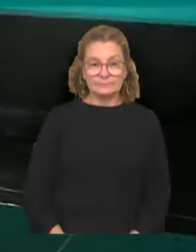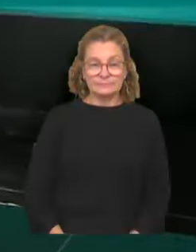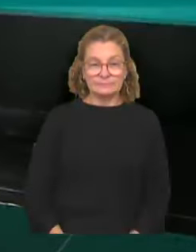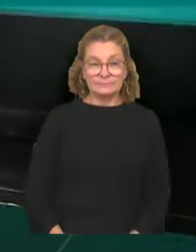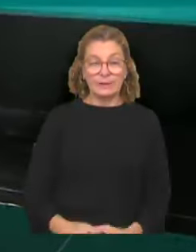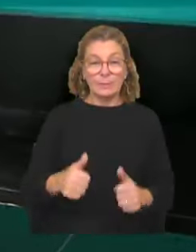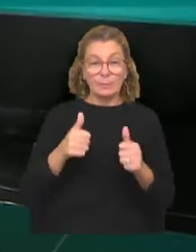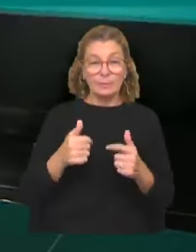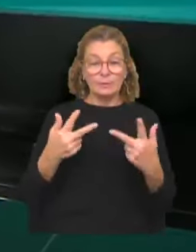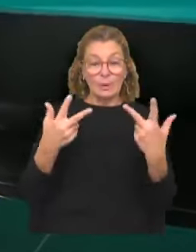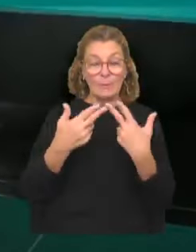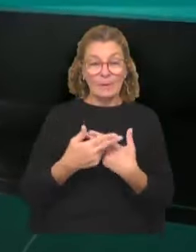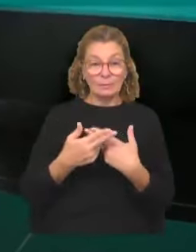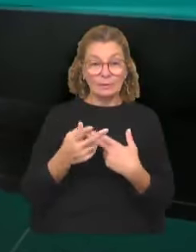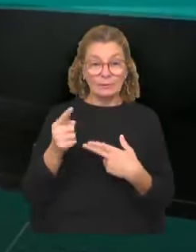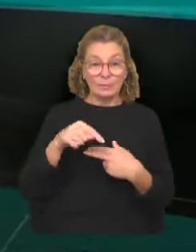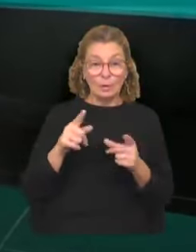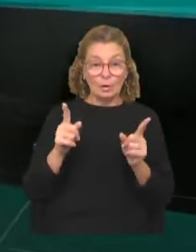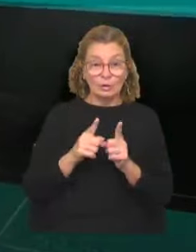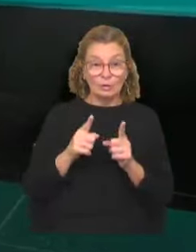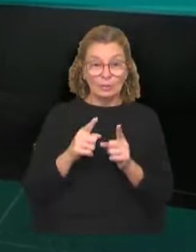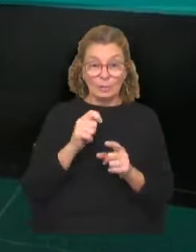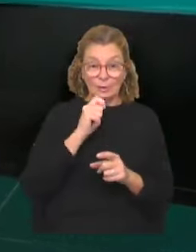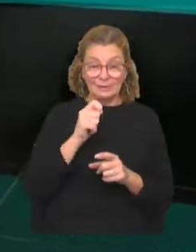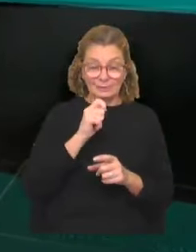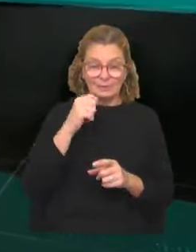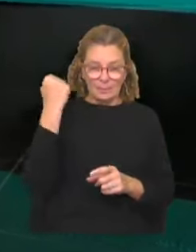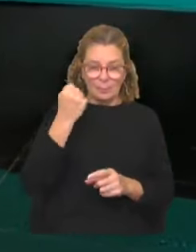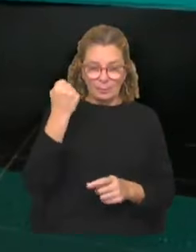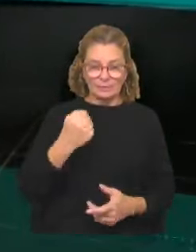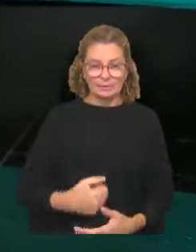Muy bien, vamos a hacer una pausa ahora breve y volvemos con la entrevista central.